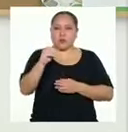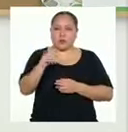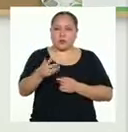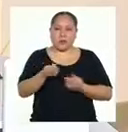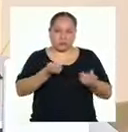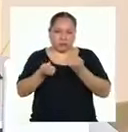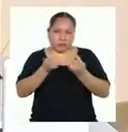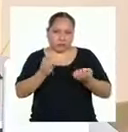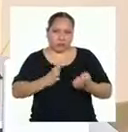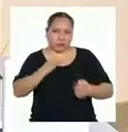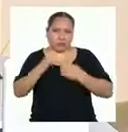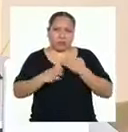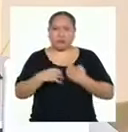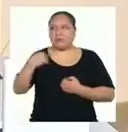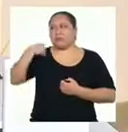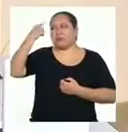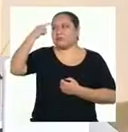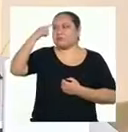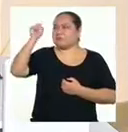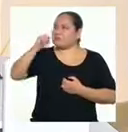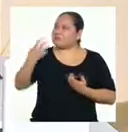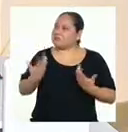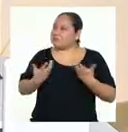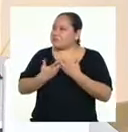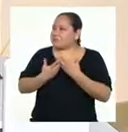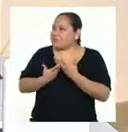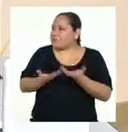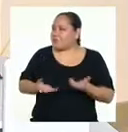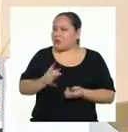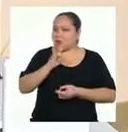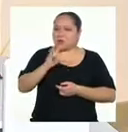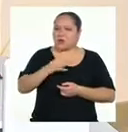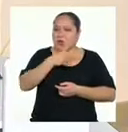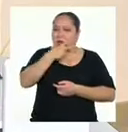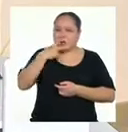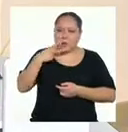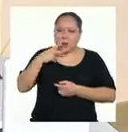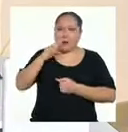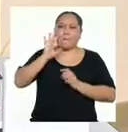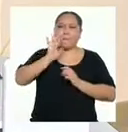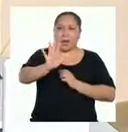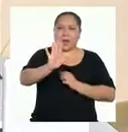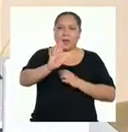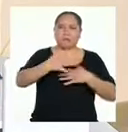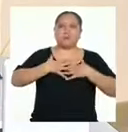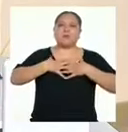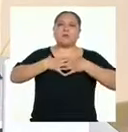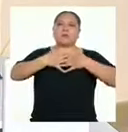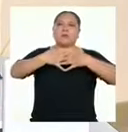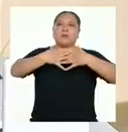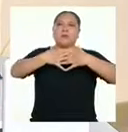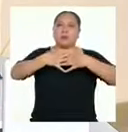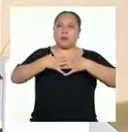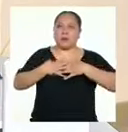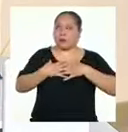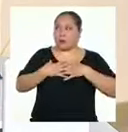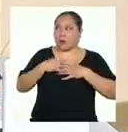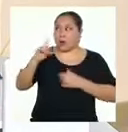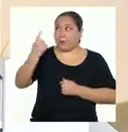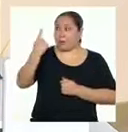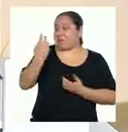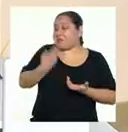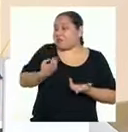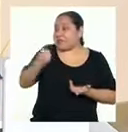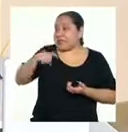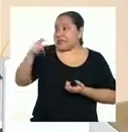abordar sus emociones. Yo creo que tiene mucho que ver. Por eso usé los verbos para y respira. Porque es lo primero que